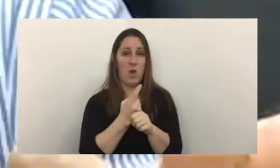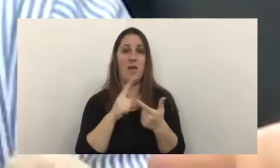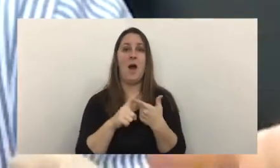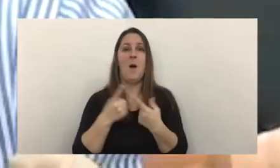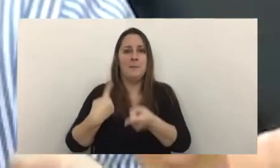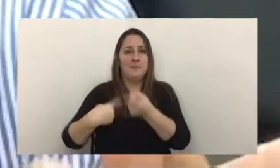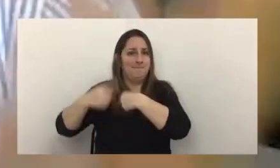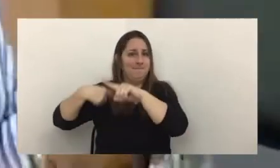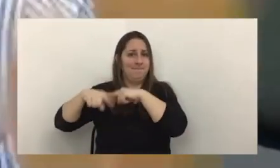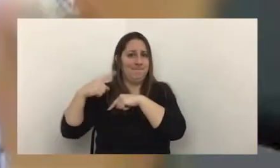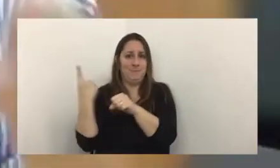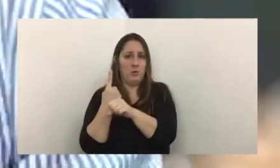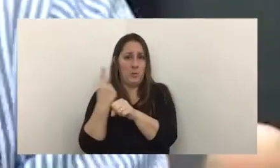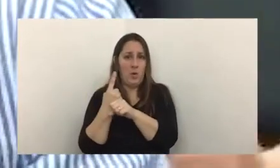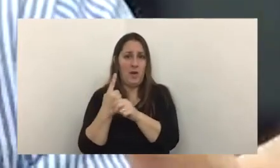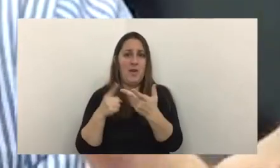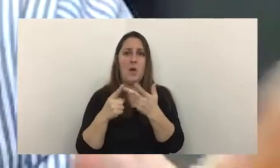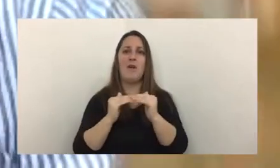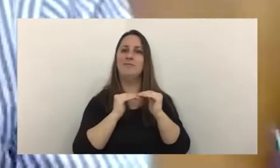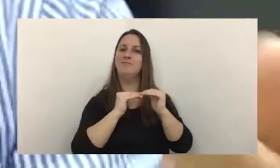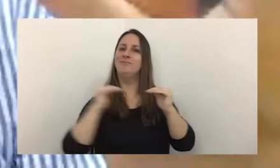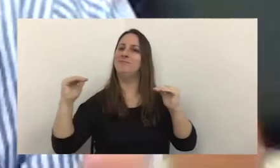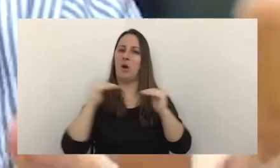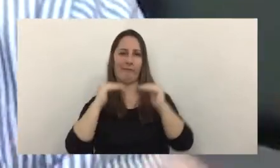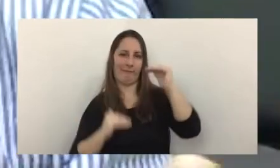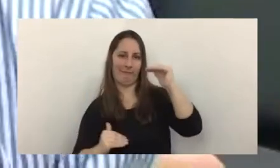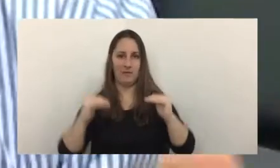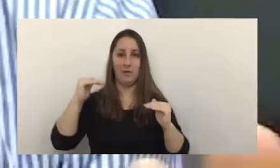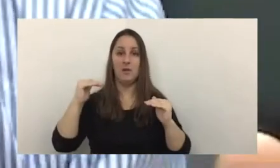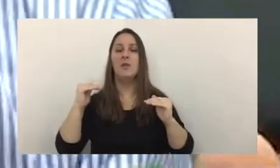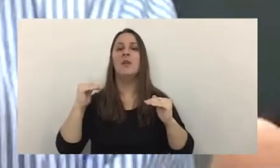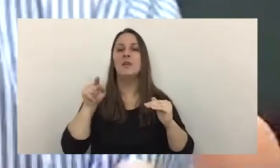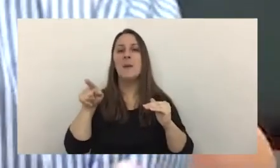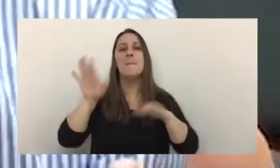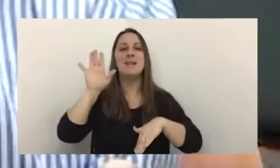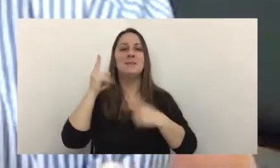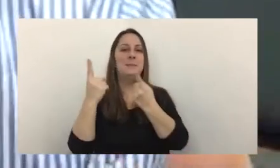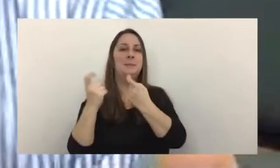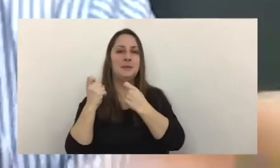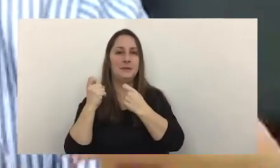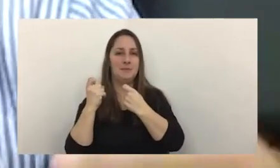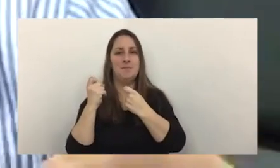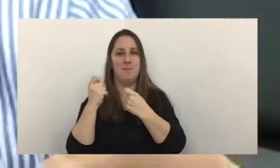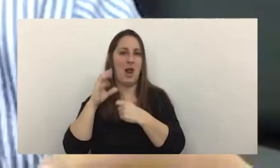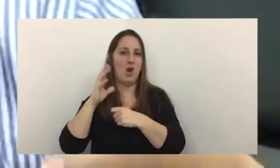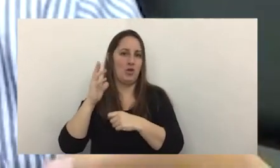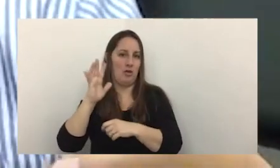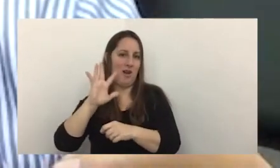irreversibles inestables y preferentemente utilizadas por el cibercrimen